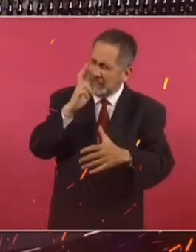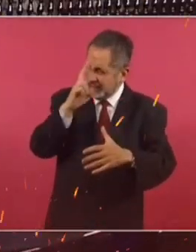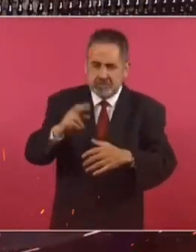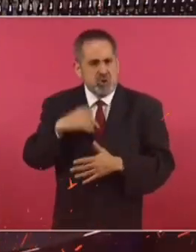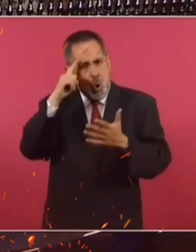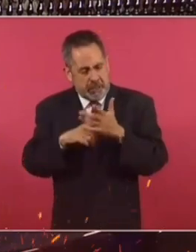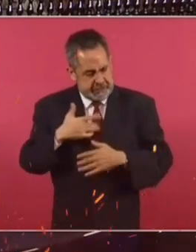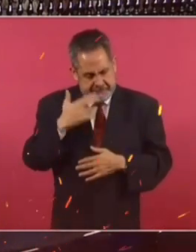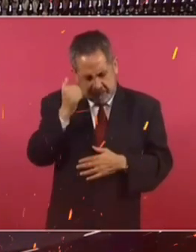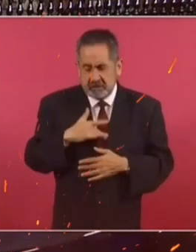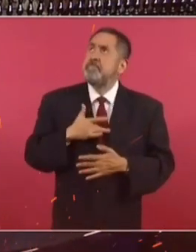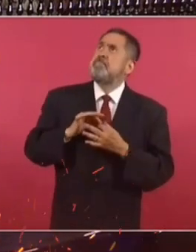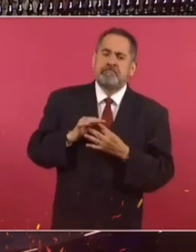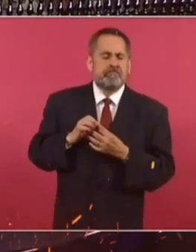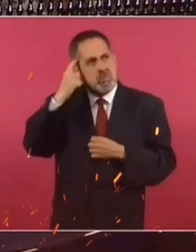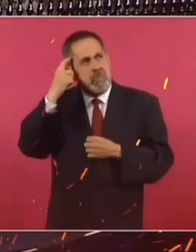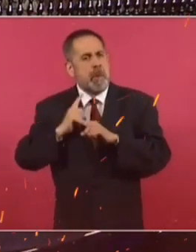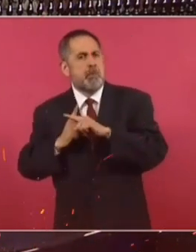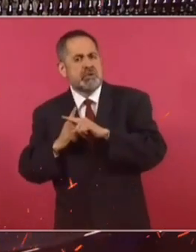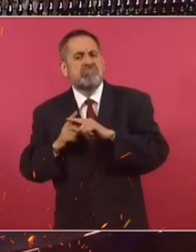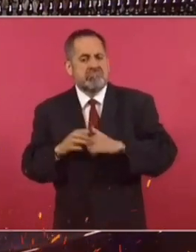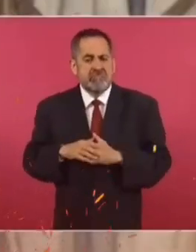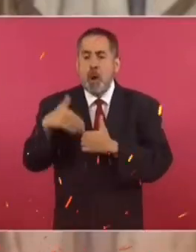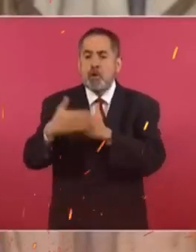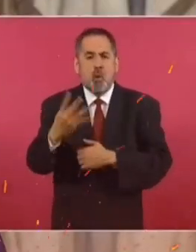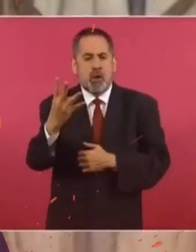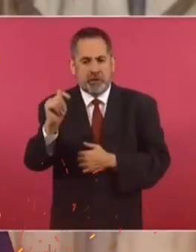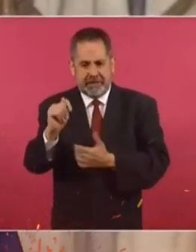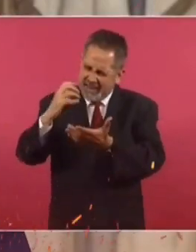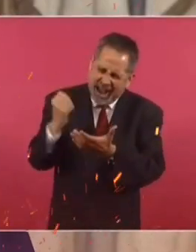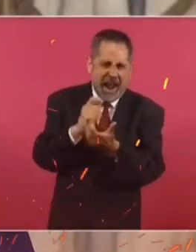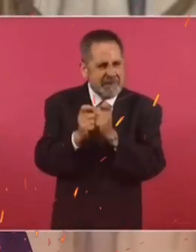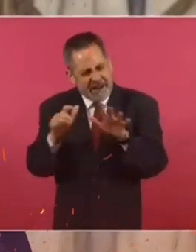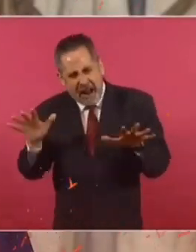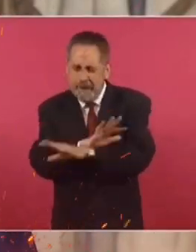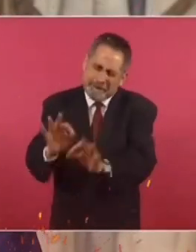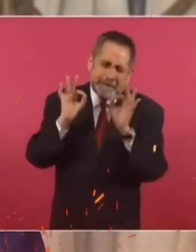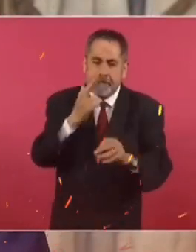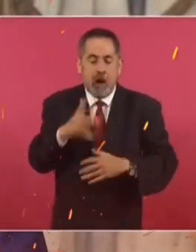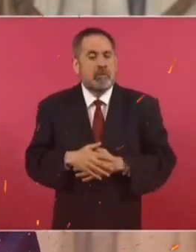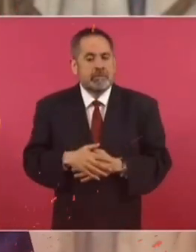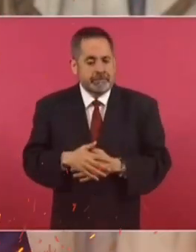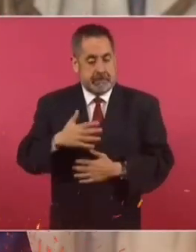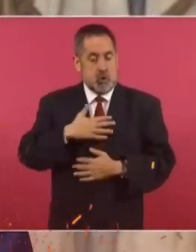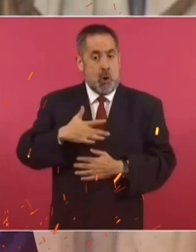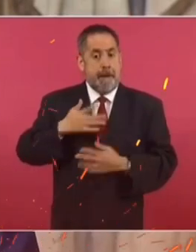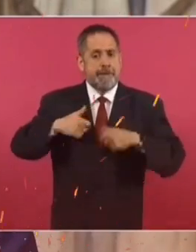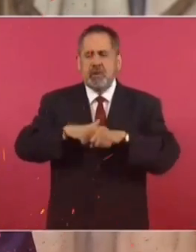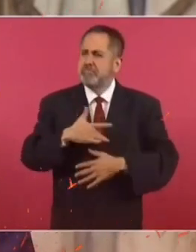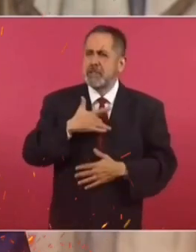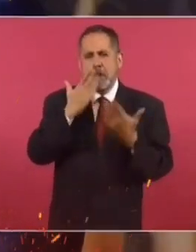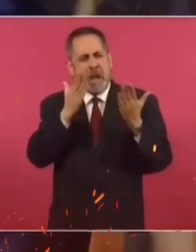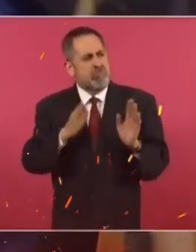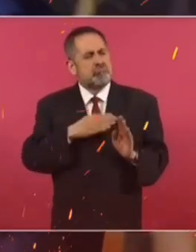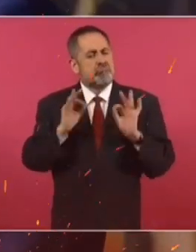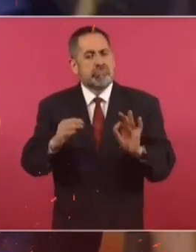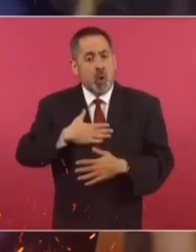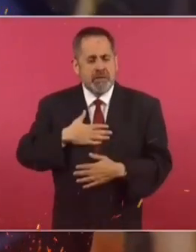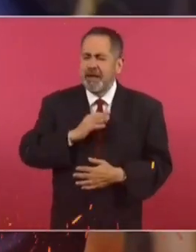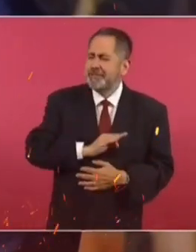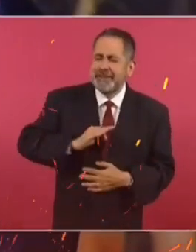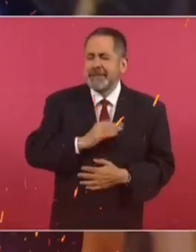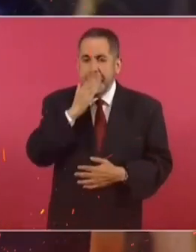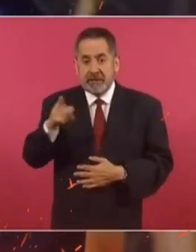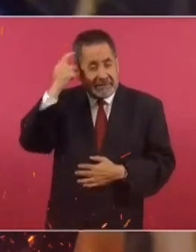racionalidad, con mística y con optimismo que triunfará la cuarta transformación de México. Y en lo personal me siento bien y de buenas. Estoy feliz